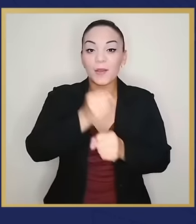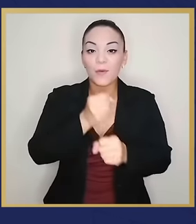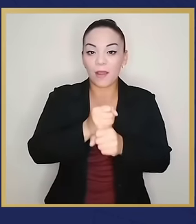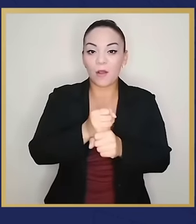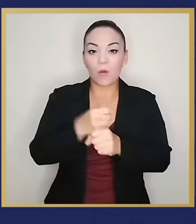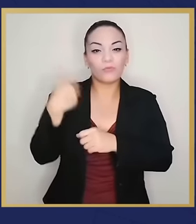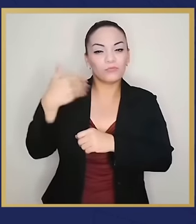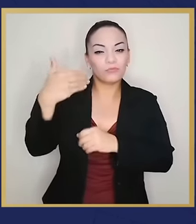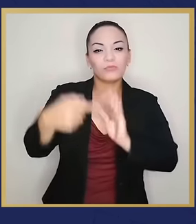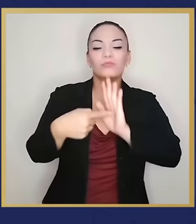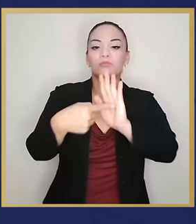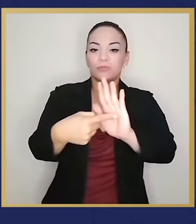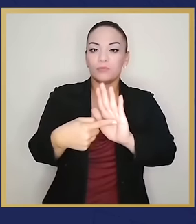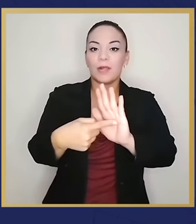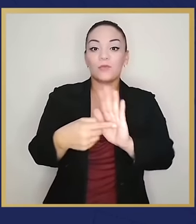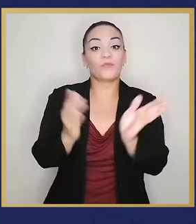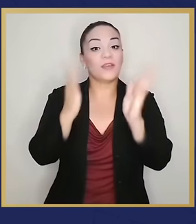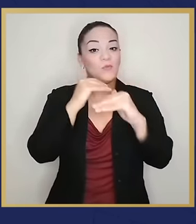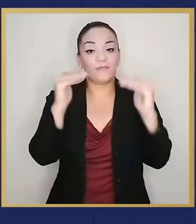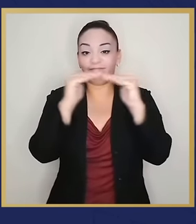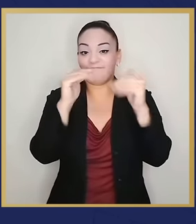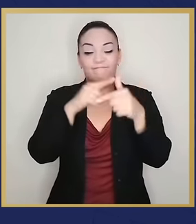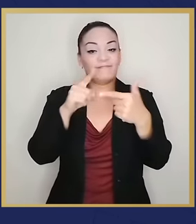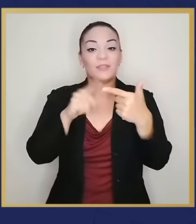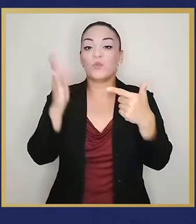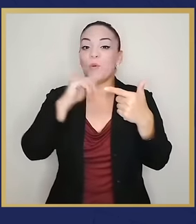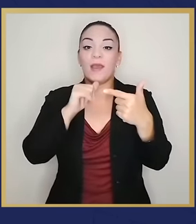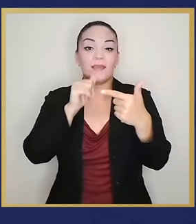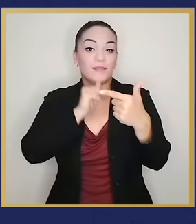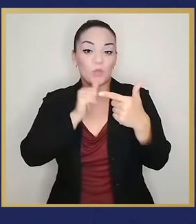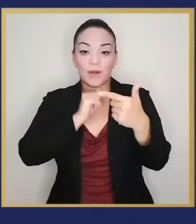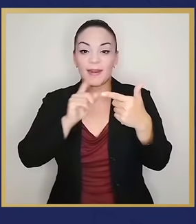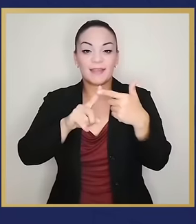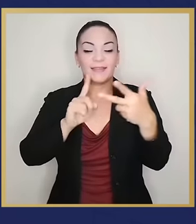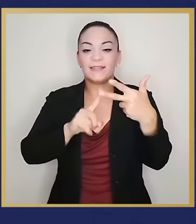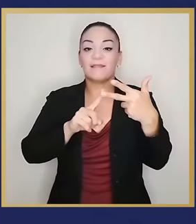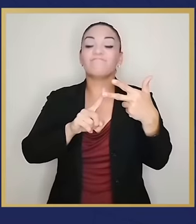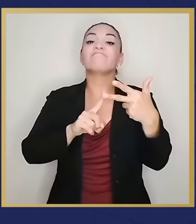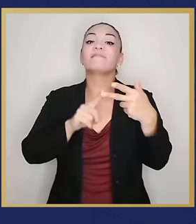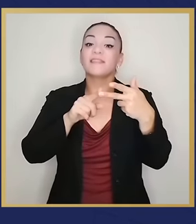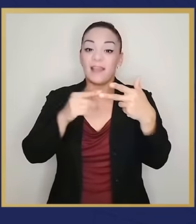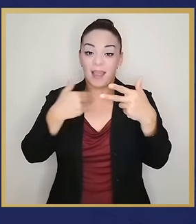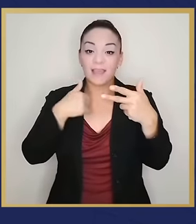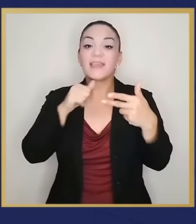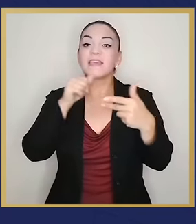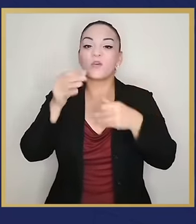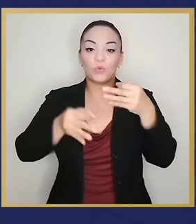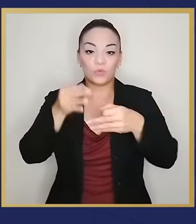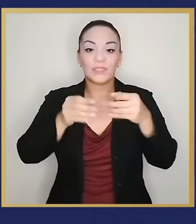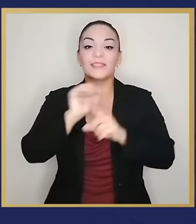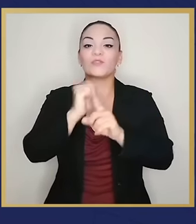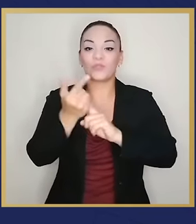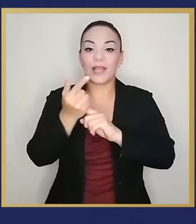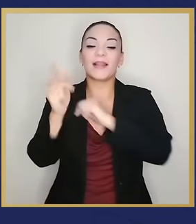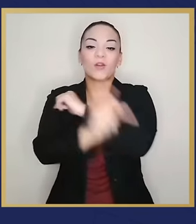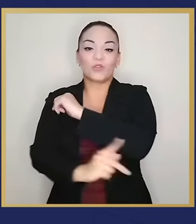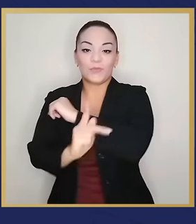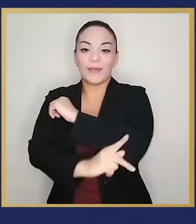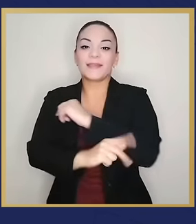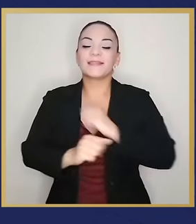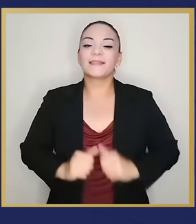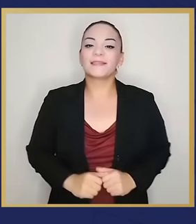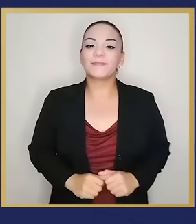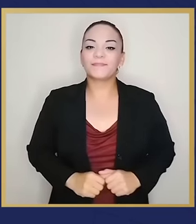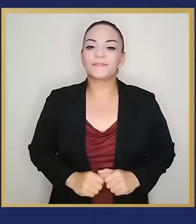vuestro quehacer han venido develando los bolsones de inequidad, de ignorancia y de injusticia social que